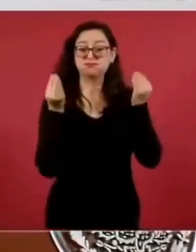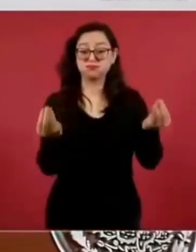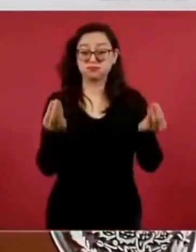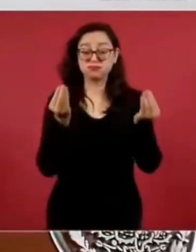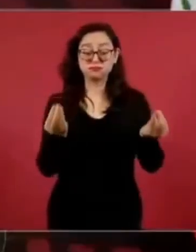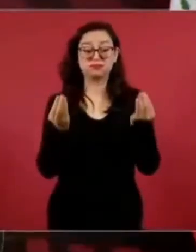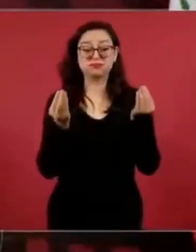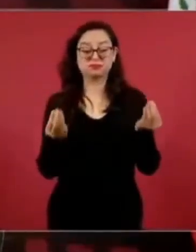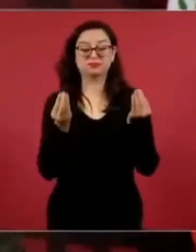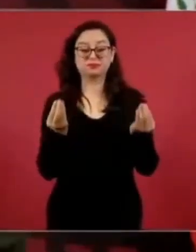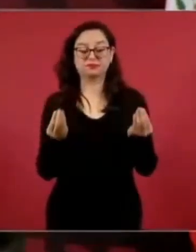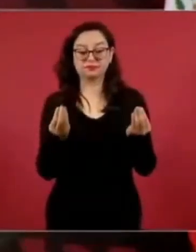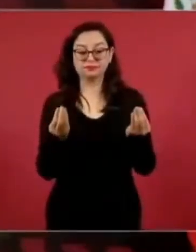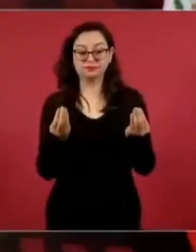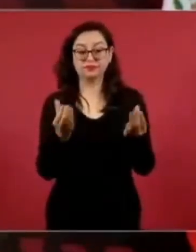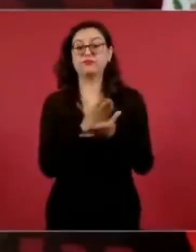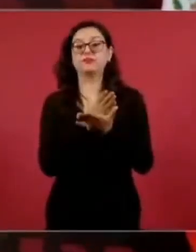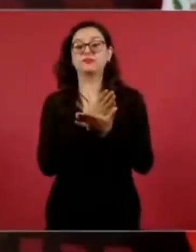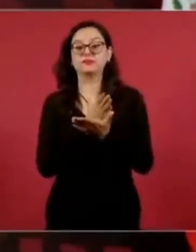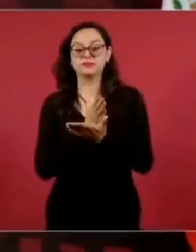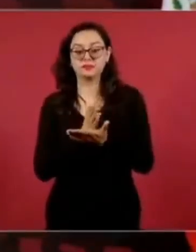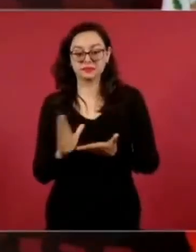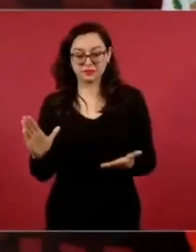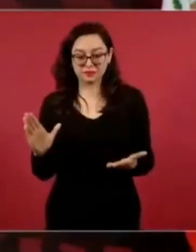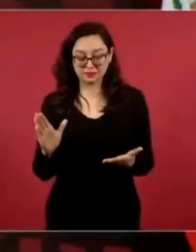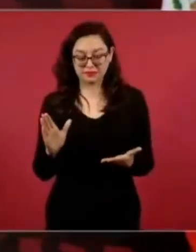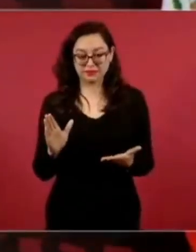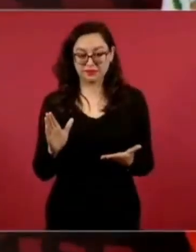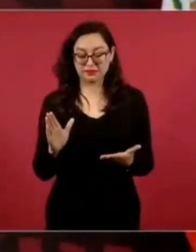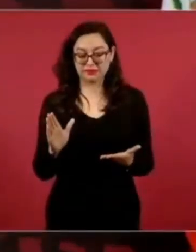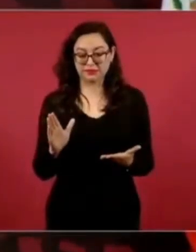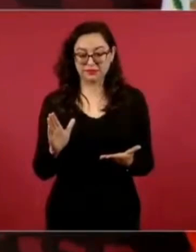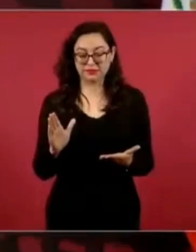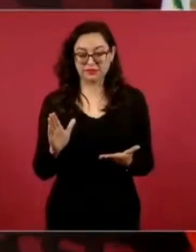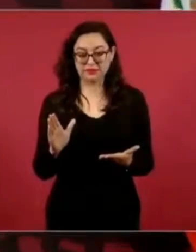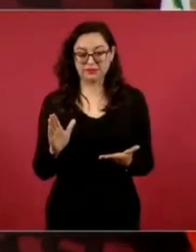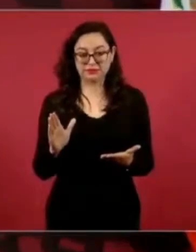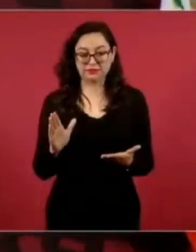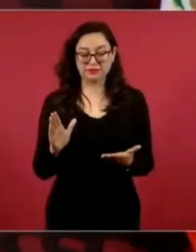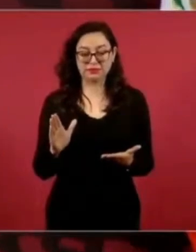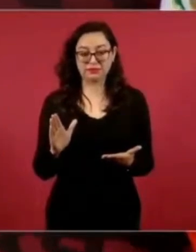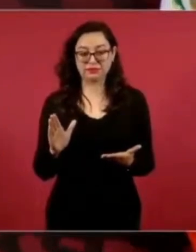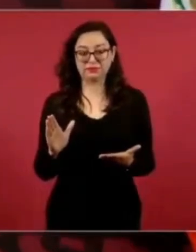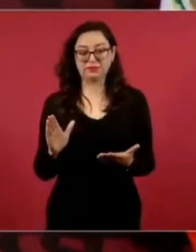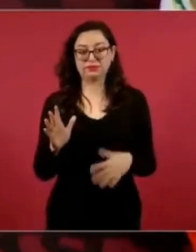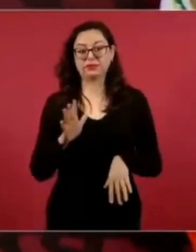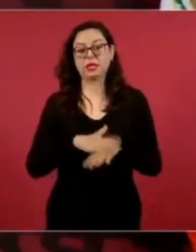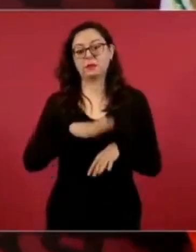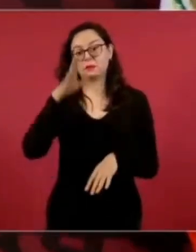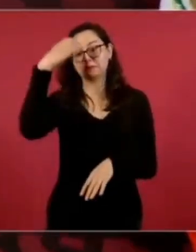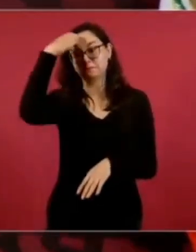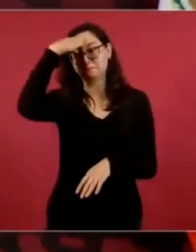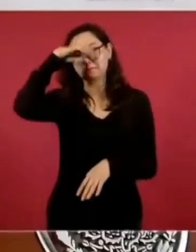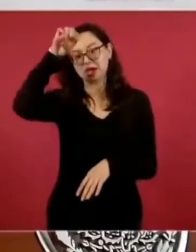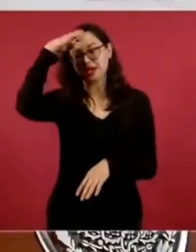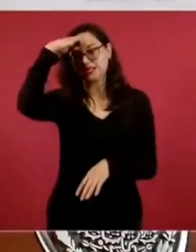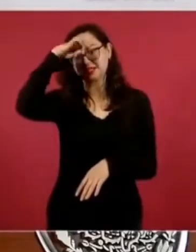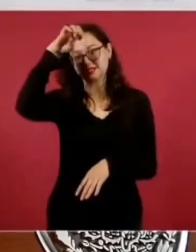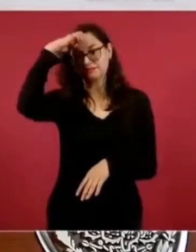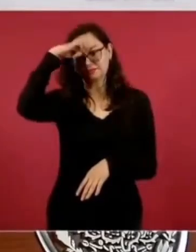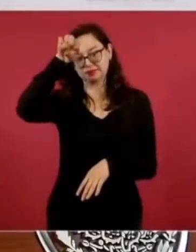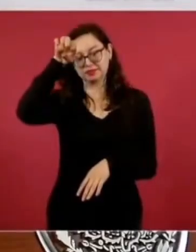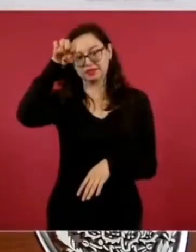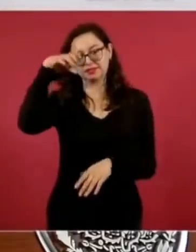ya hay más experiencia en